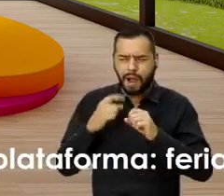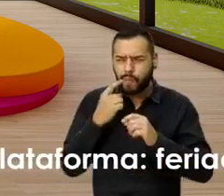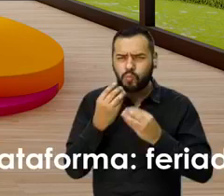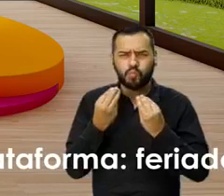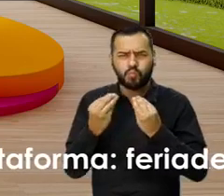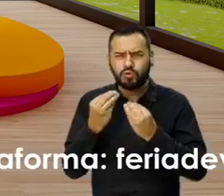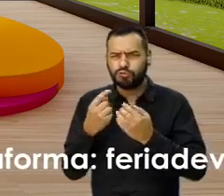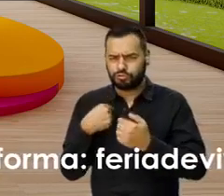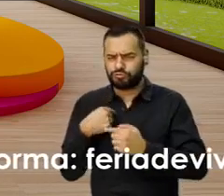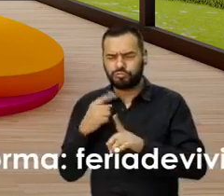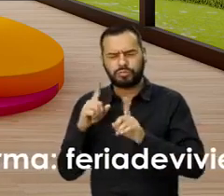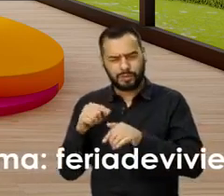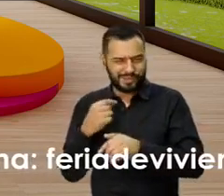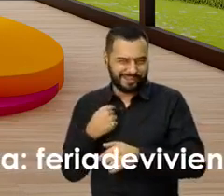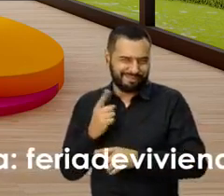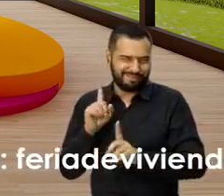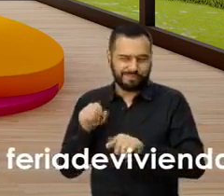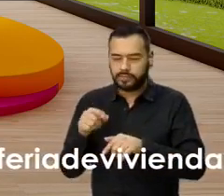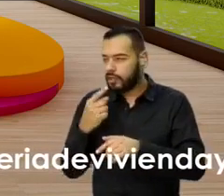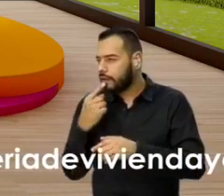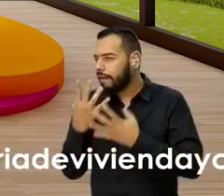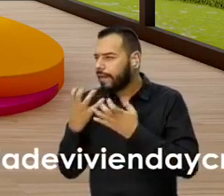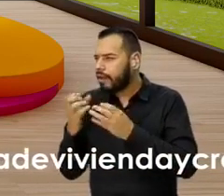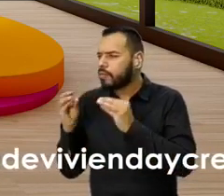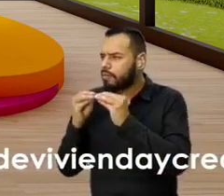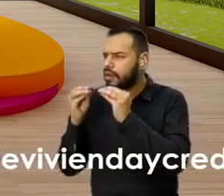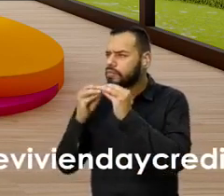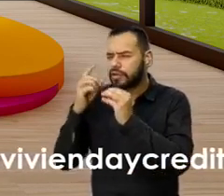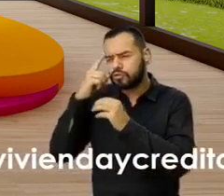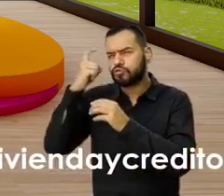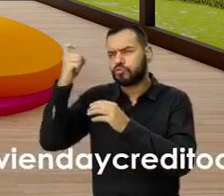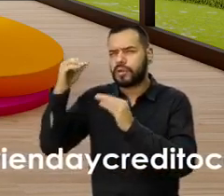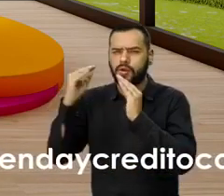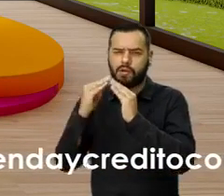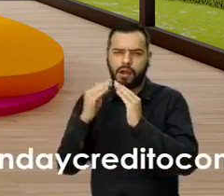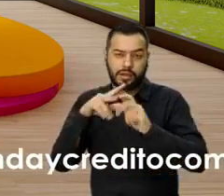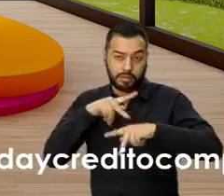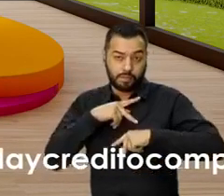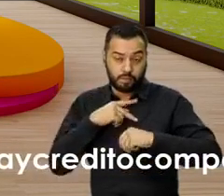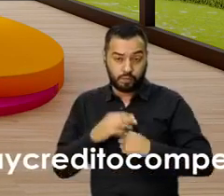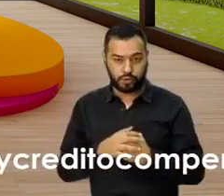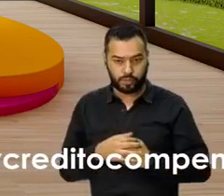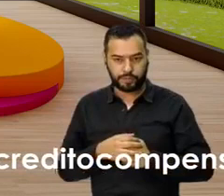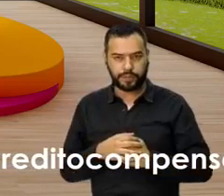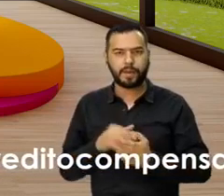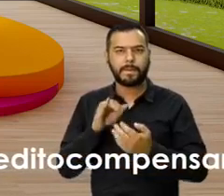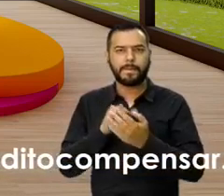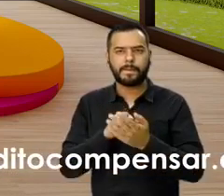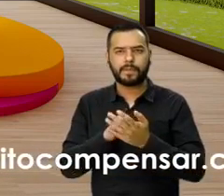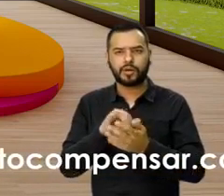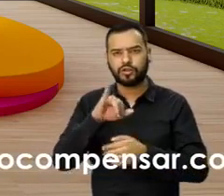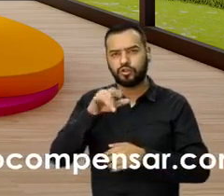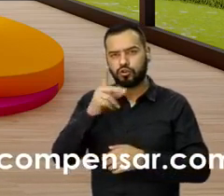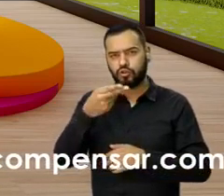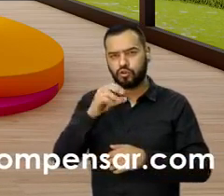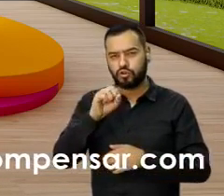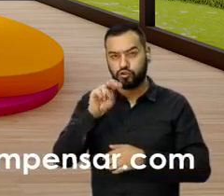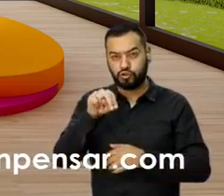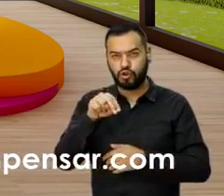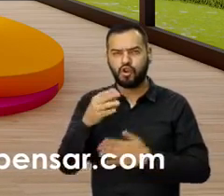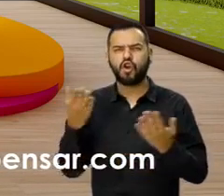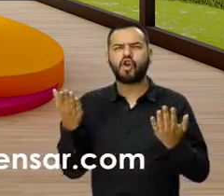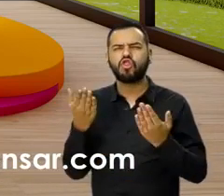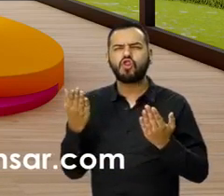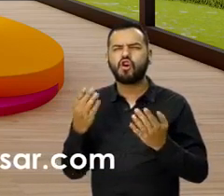sé que somos muchos y me incluyo las personas que queremos tener este sueño de vivienda propia. Y por esta razón, John Eduard Lince nos pregunta,